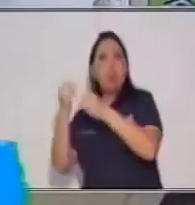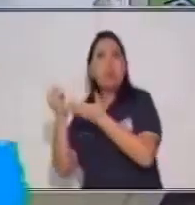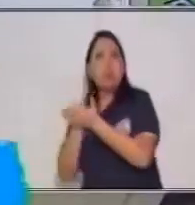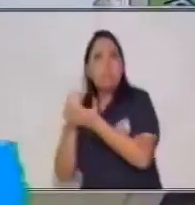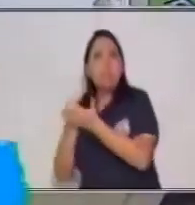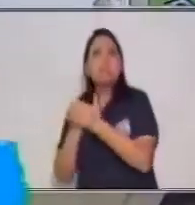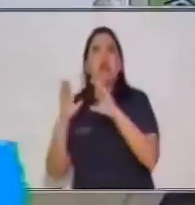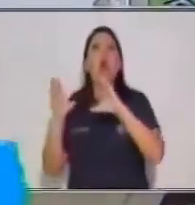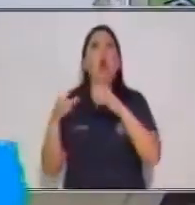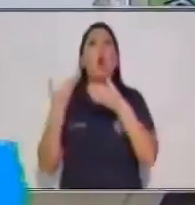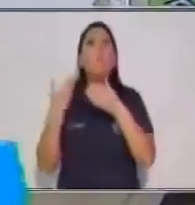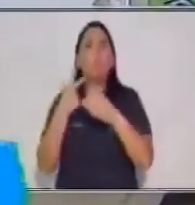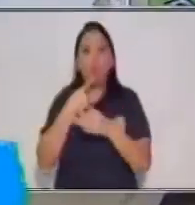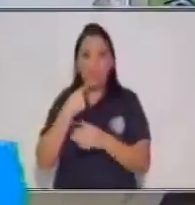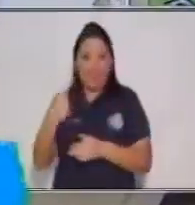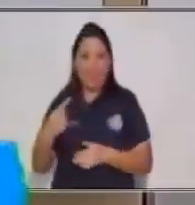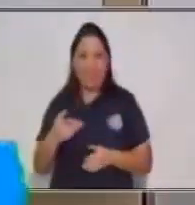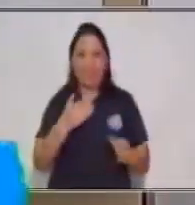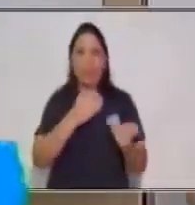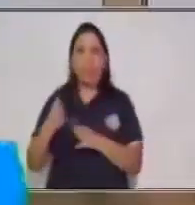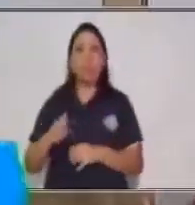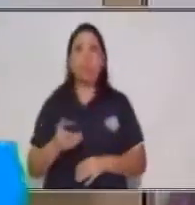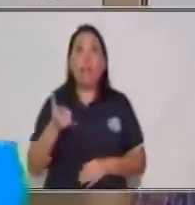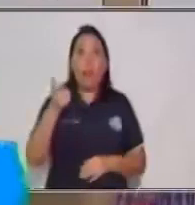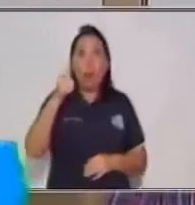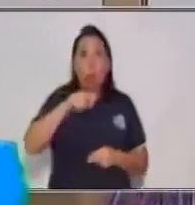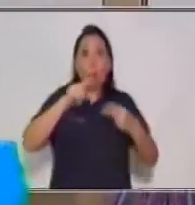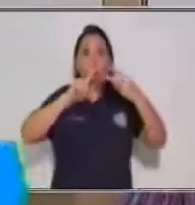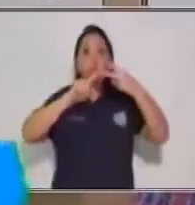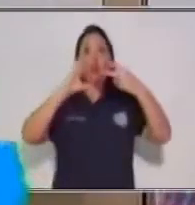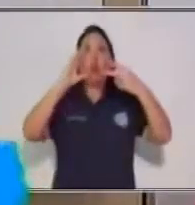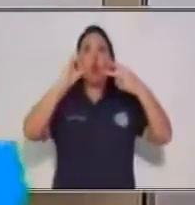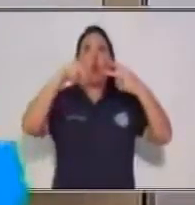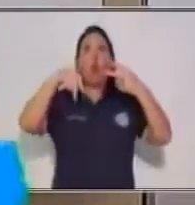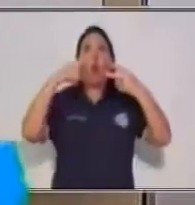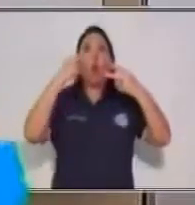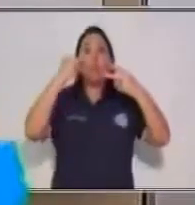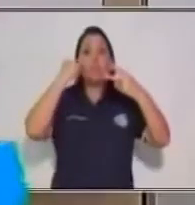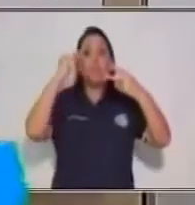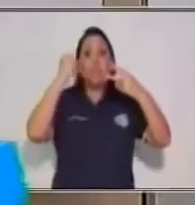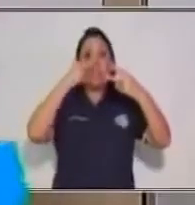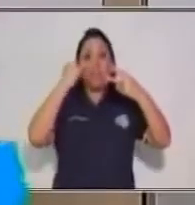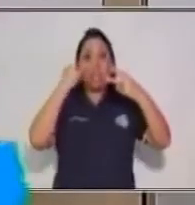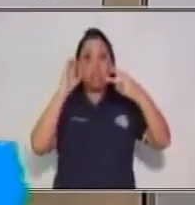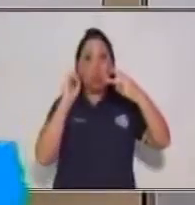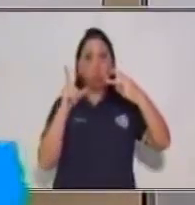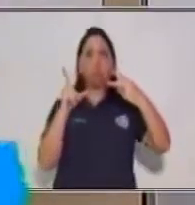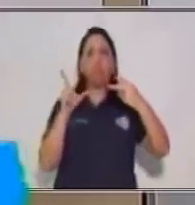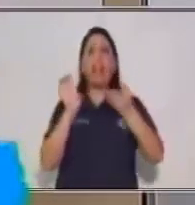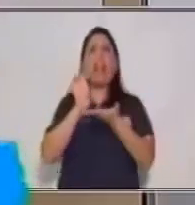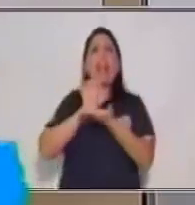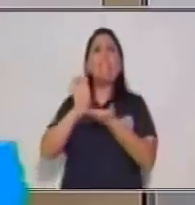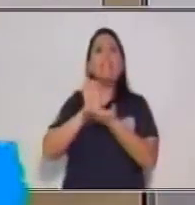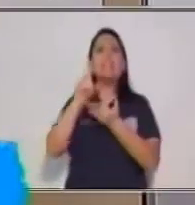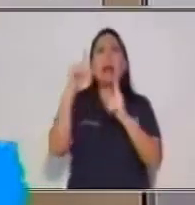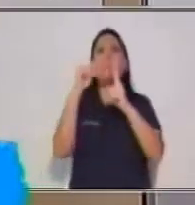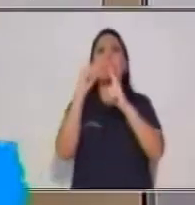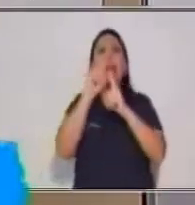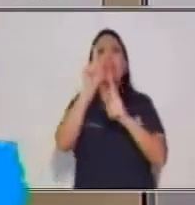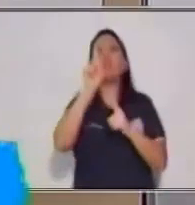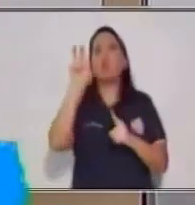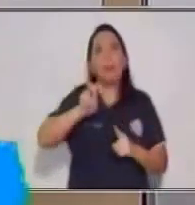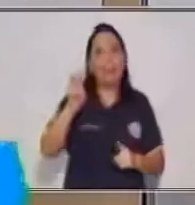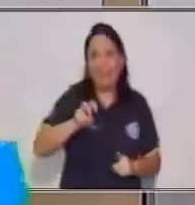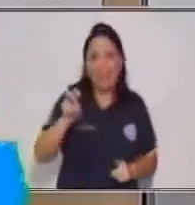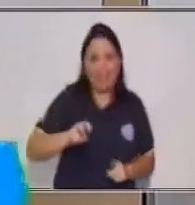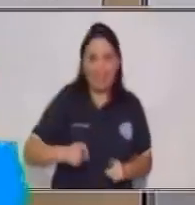decir y cómo lo voy a decir. Luego tenemos la concisión, evitar lo innecesario. ¿Te acuerdas que hemos conversado que